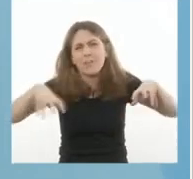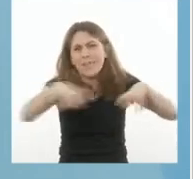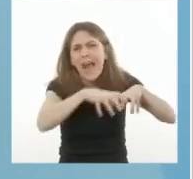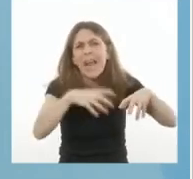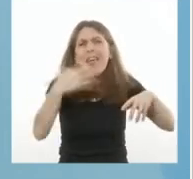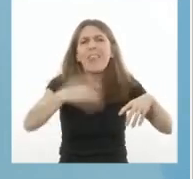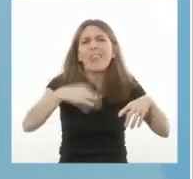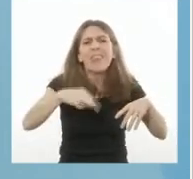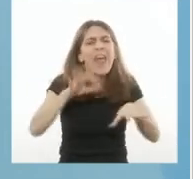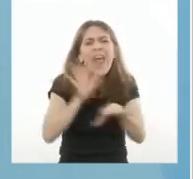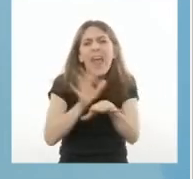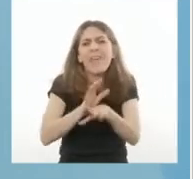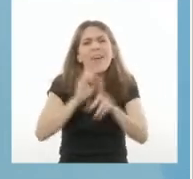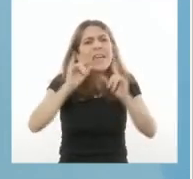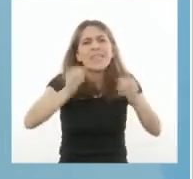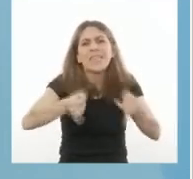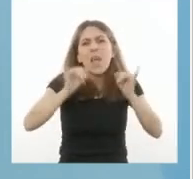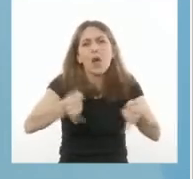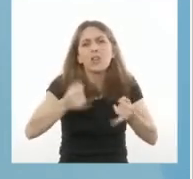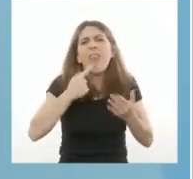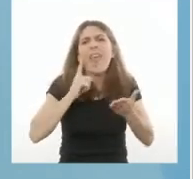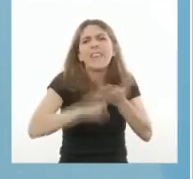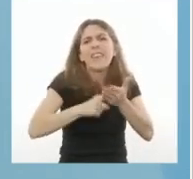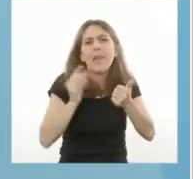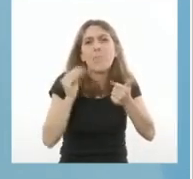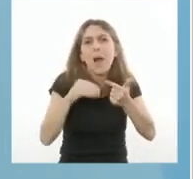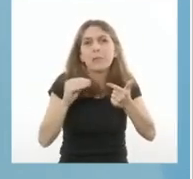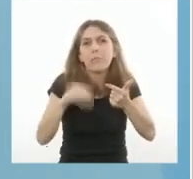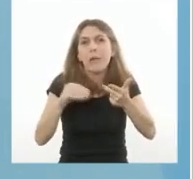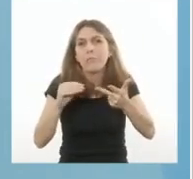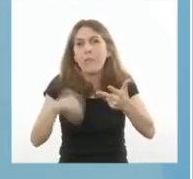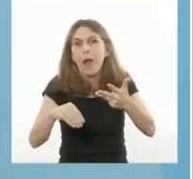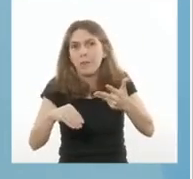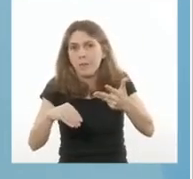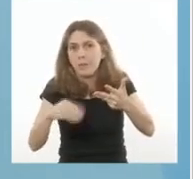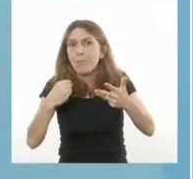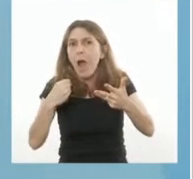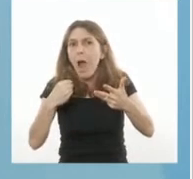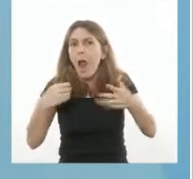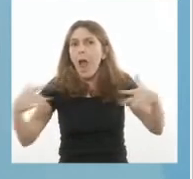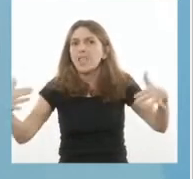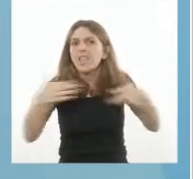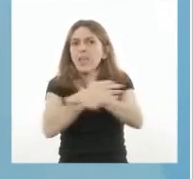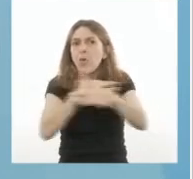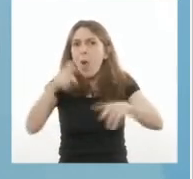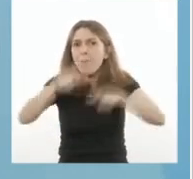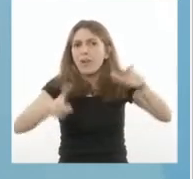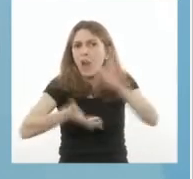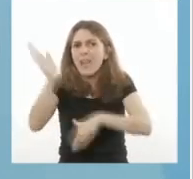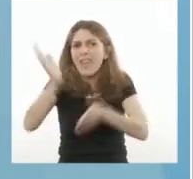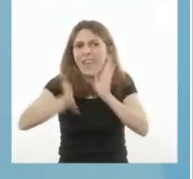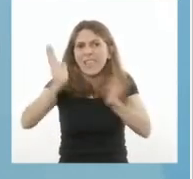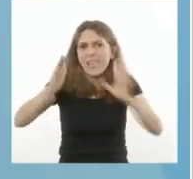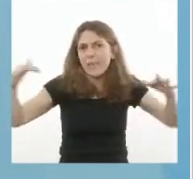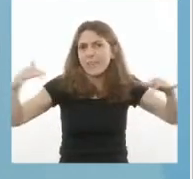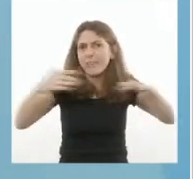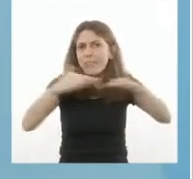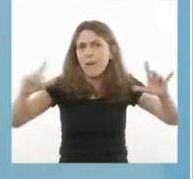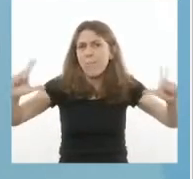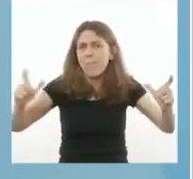temprana medidas adicionales que disminuyan la circulación para prevenir los contagios.